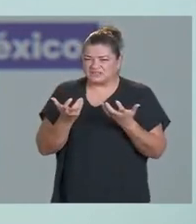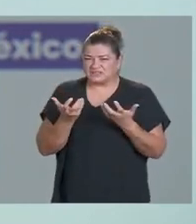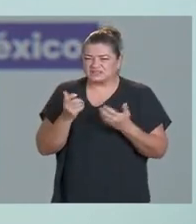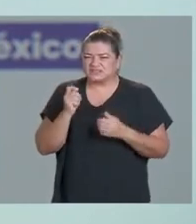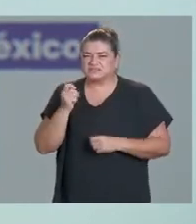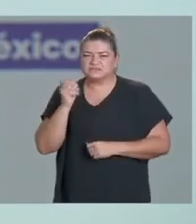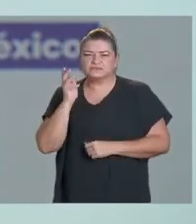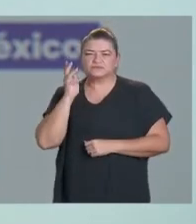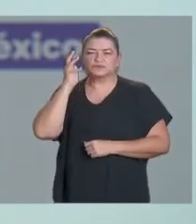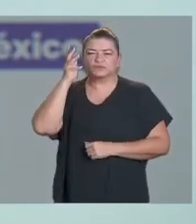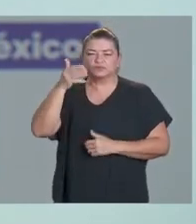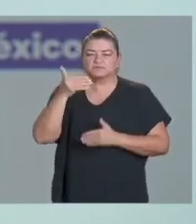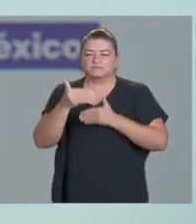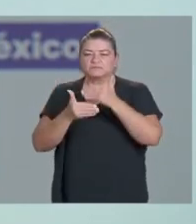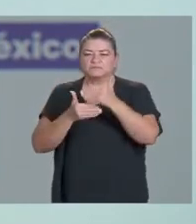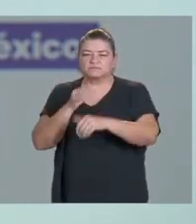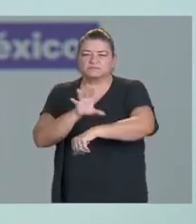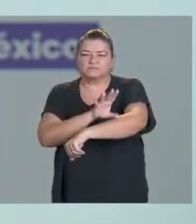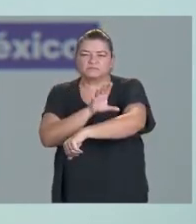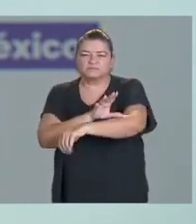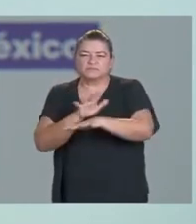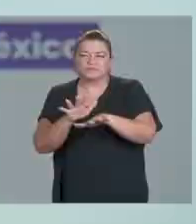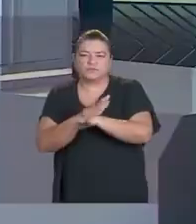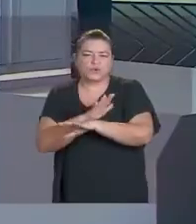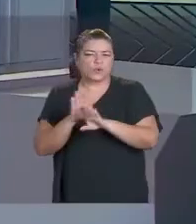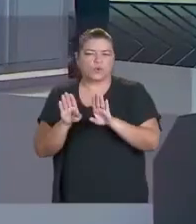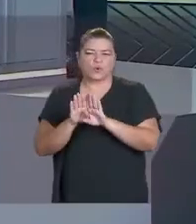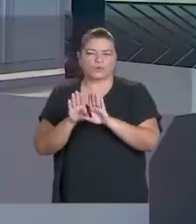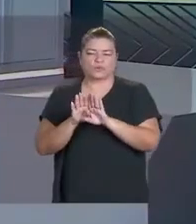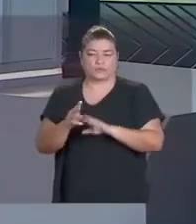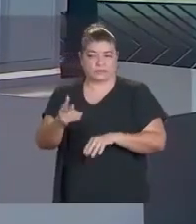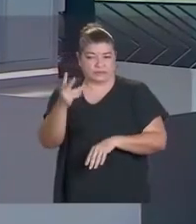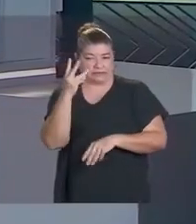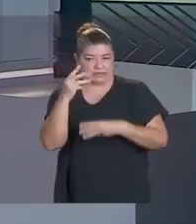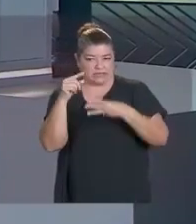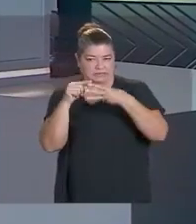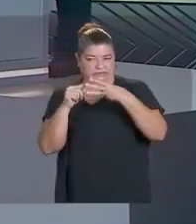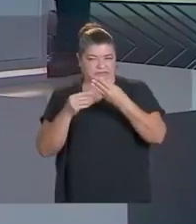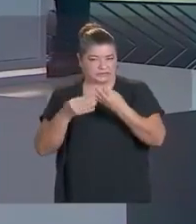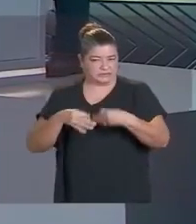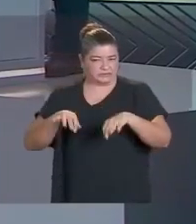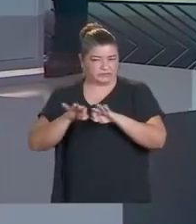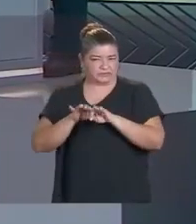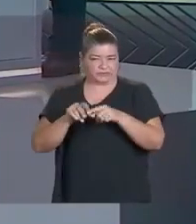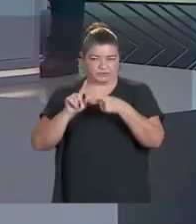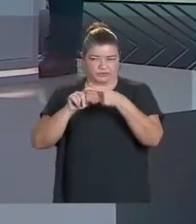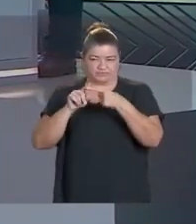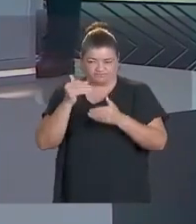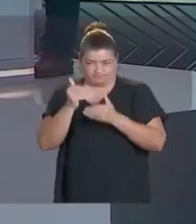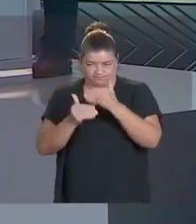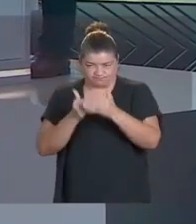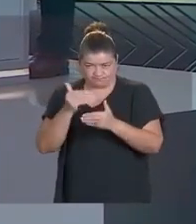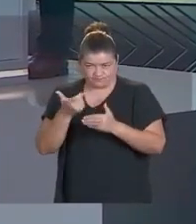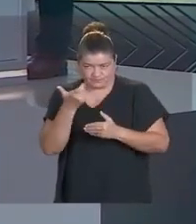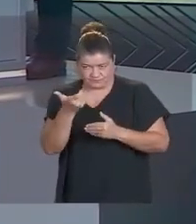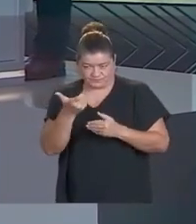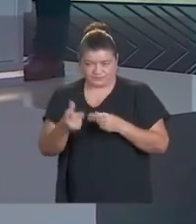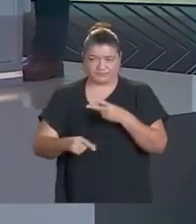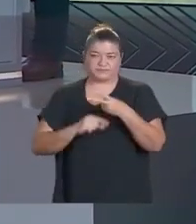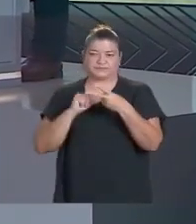energética son los tres grandes pilares del desarrollo. Hablamos de desarrollo económico, hablamos de